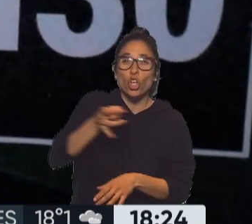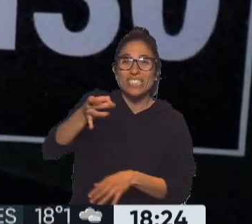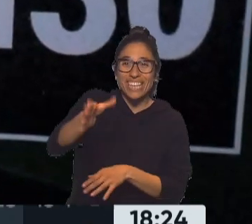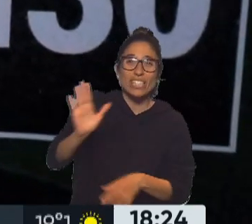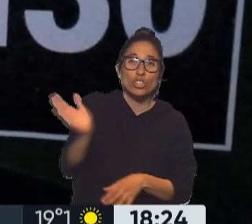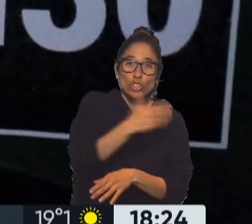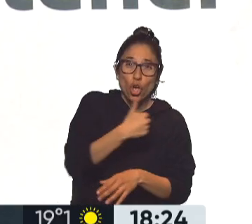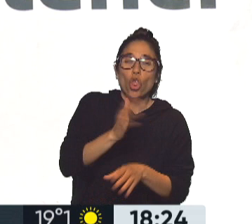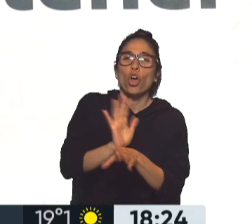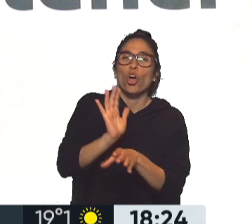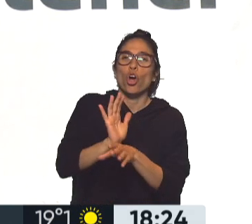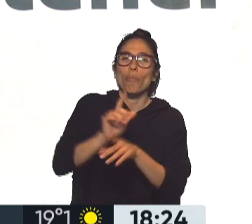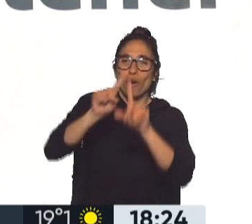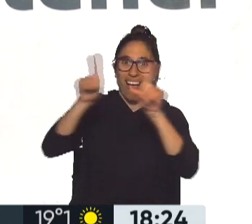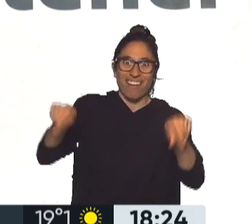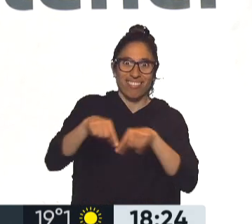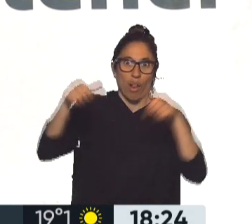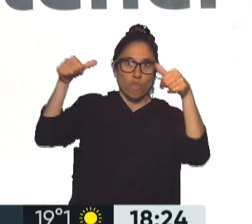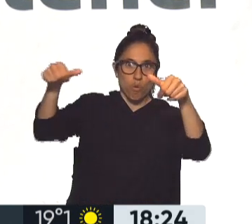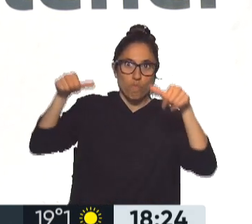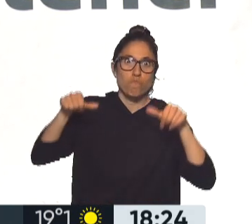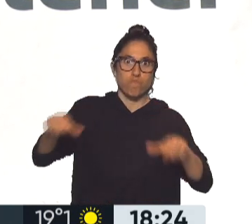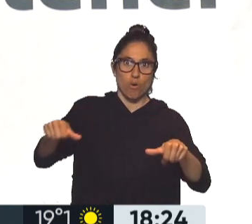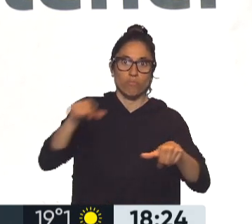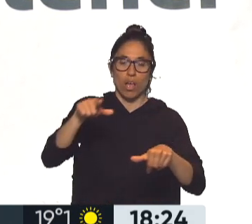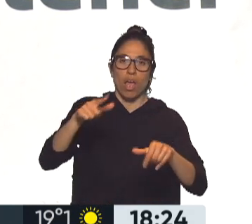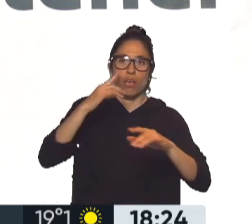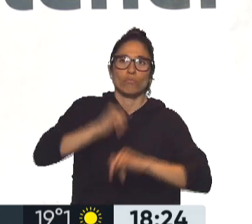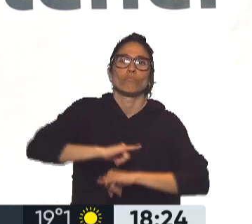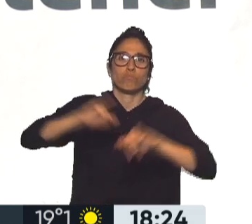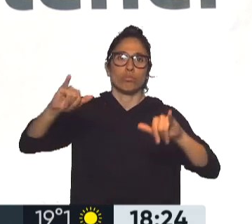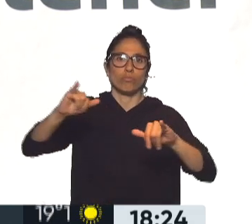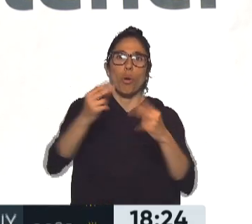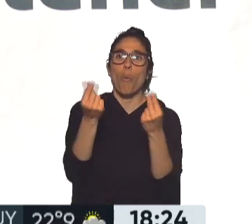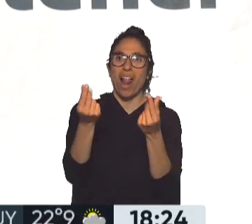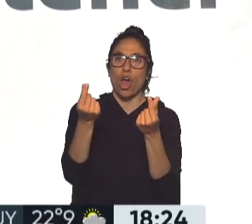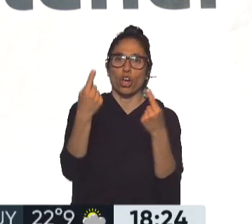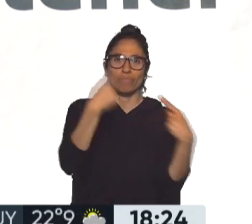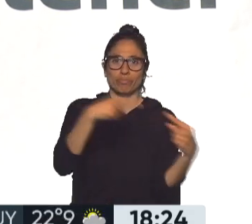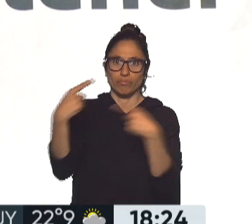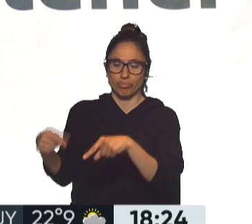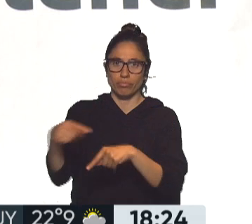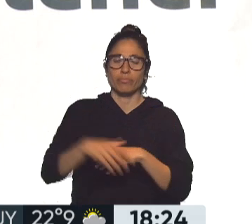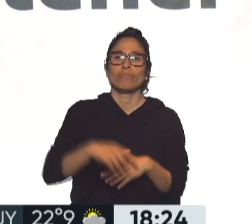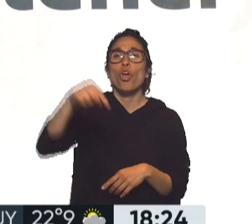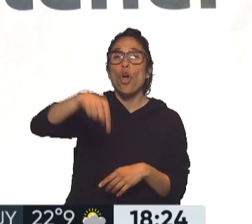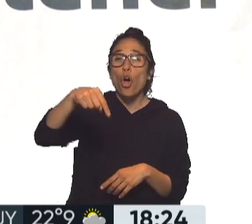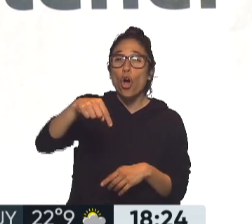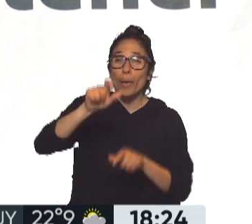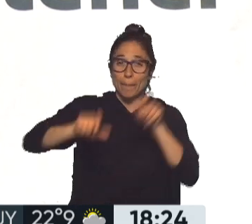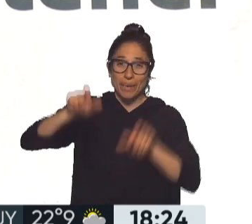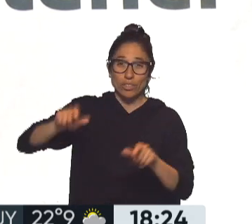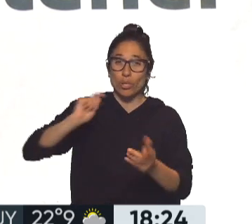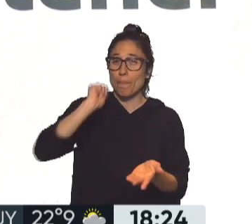dispone del ejemplo de lo que serían las distintas tarifas. Para ser más claro, el transporte automotor hoy vale 53 pesos